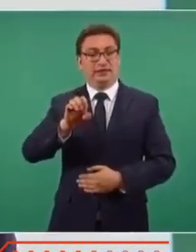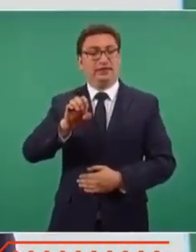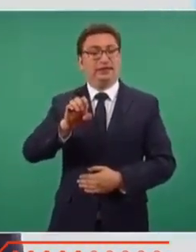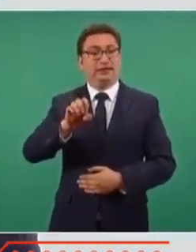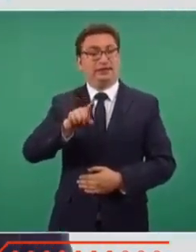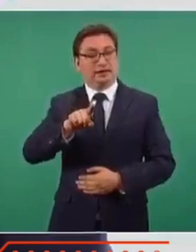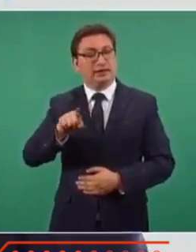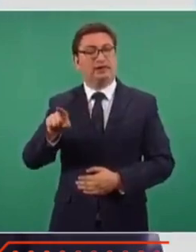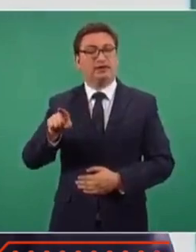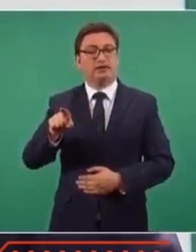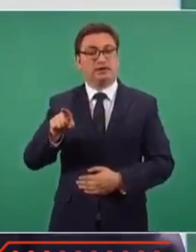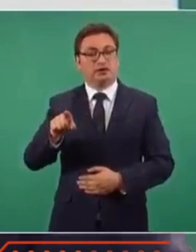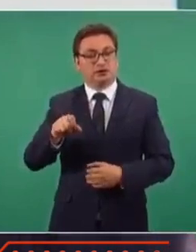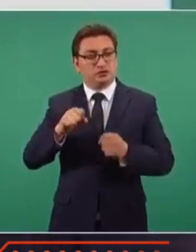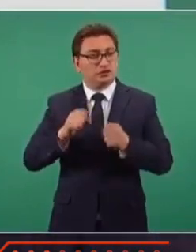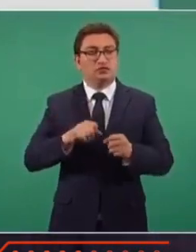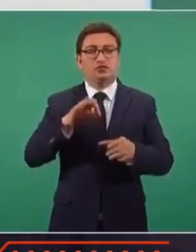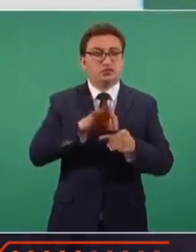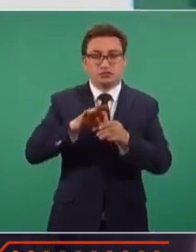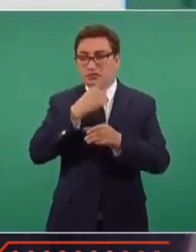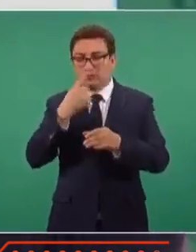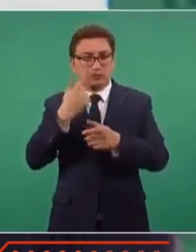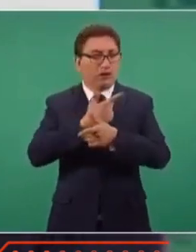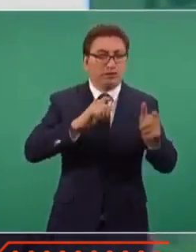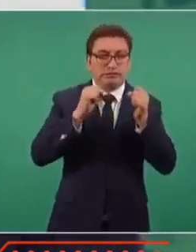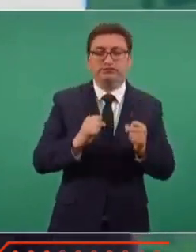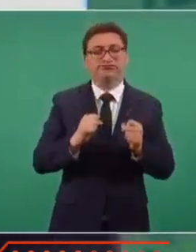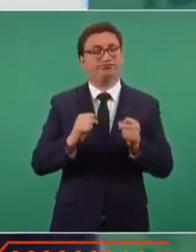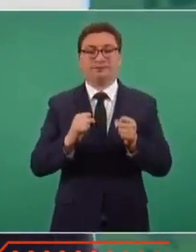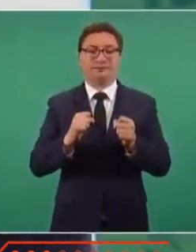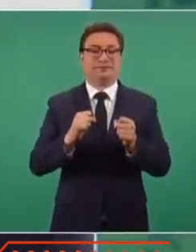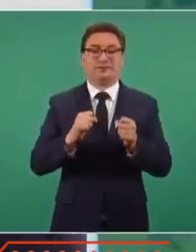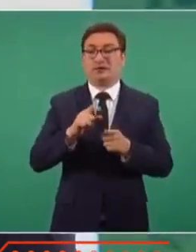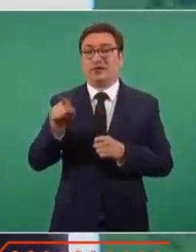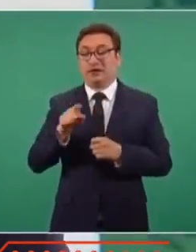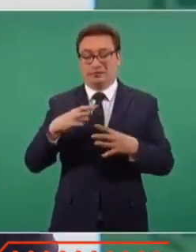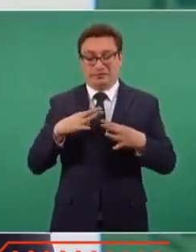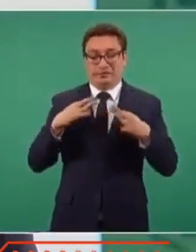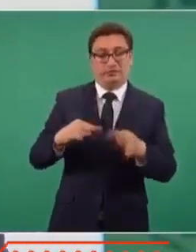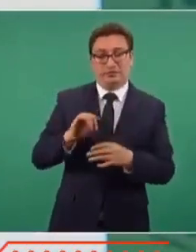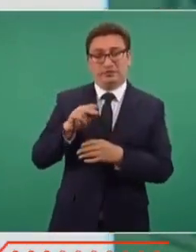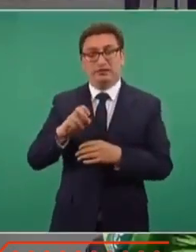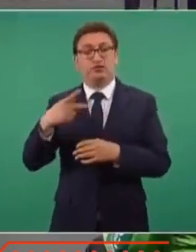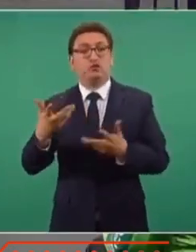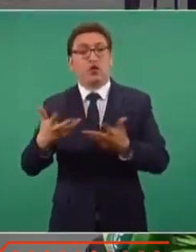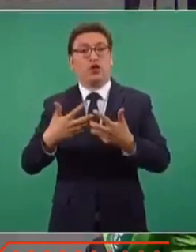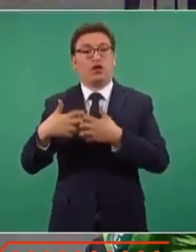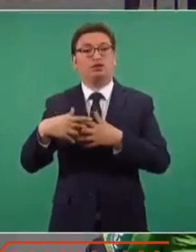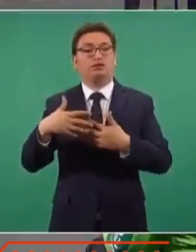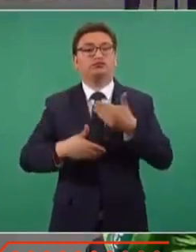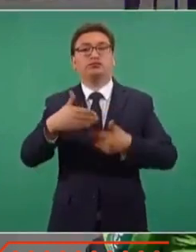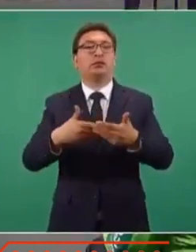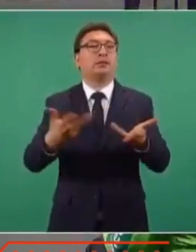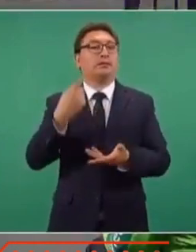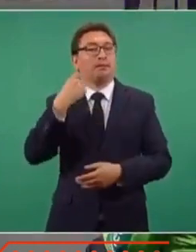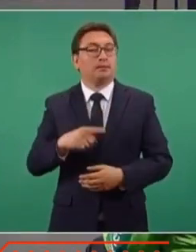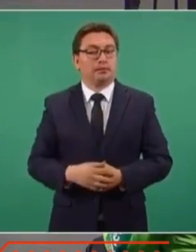vez de garantizar la democracia, ha sido creado y funciona en los hechos